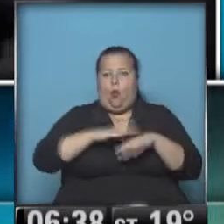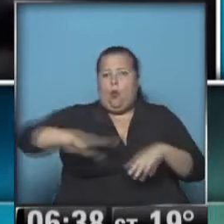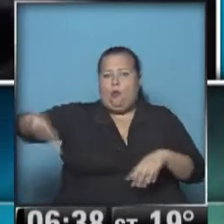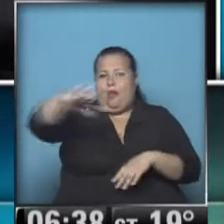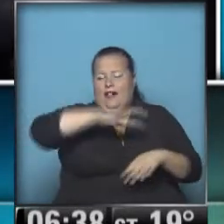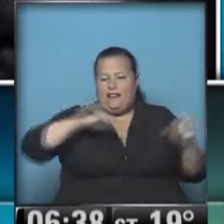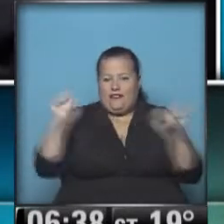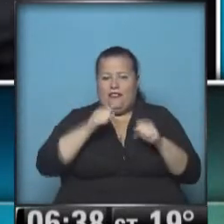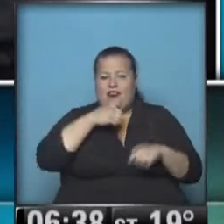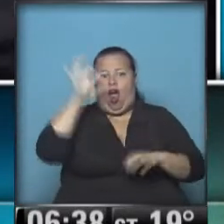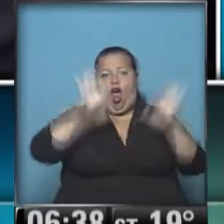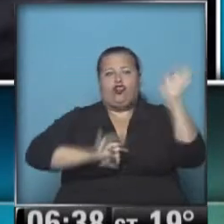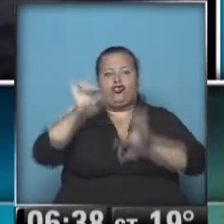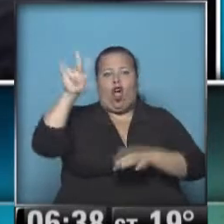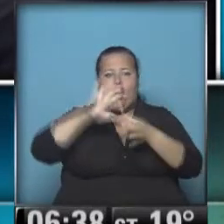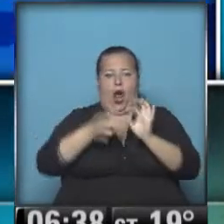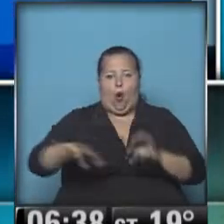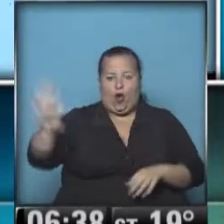temperaturas del otoño europeo.